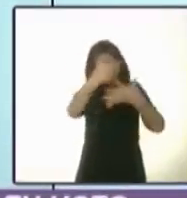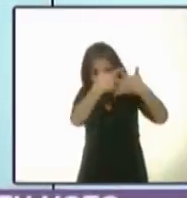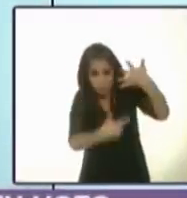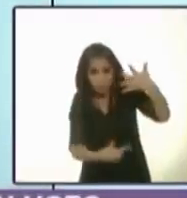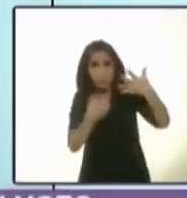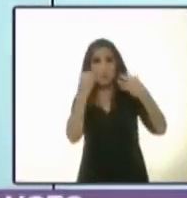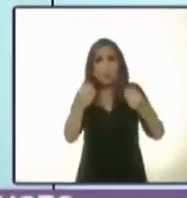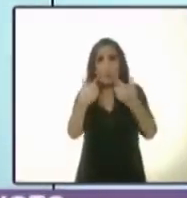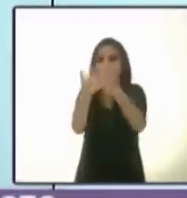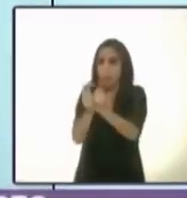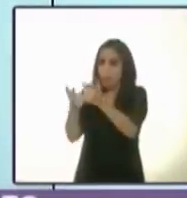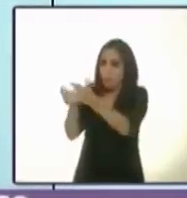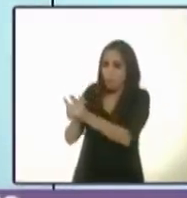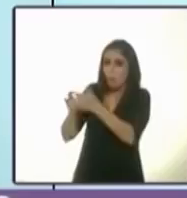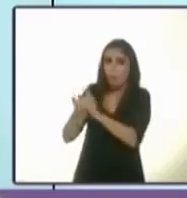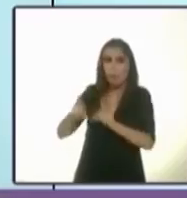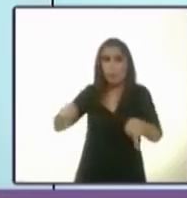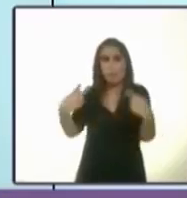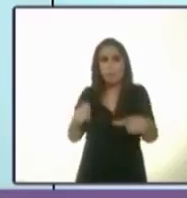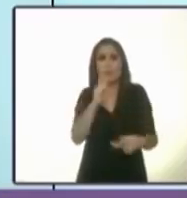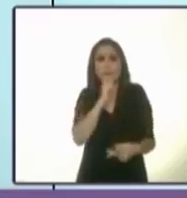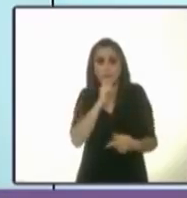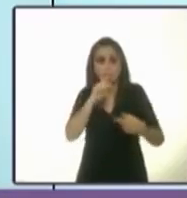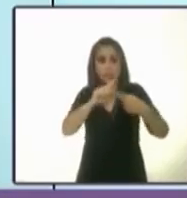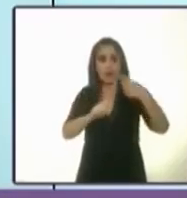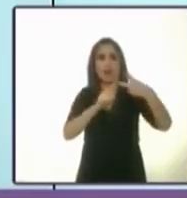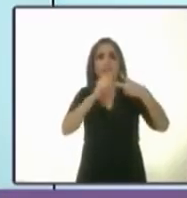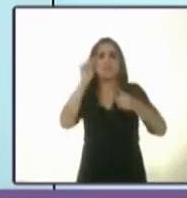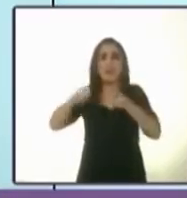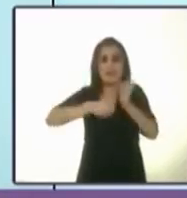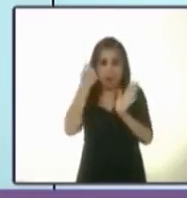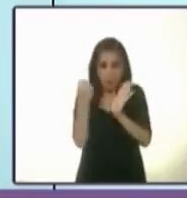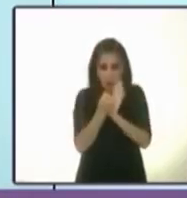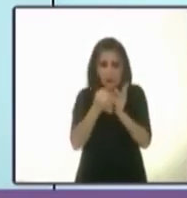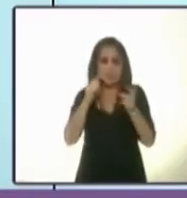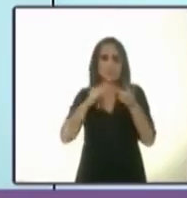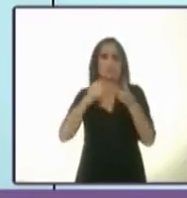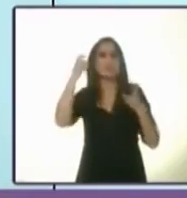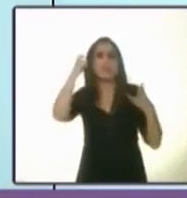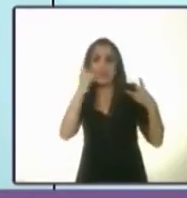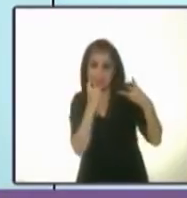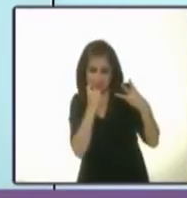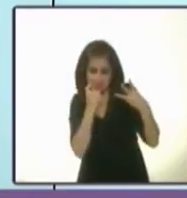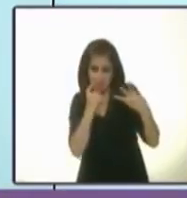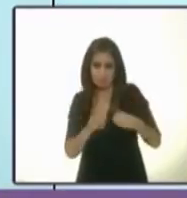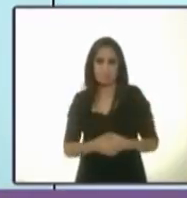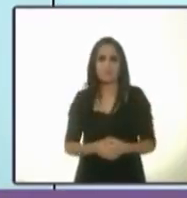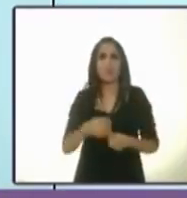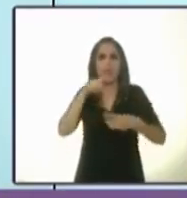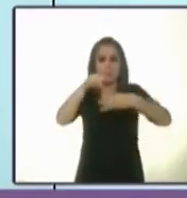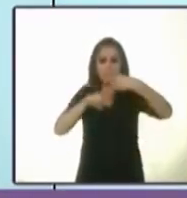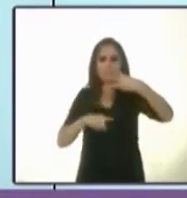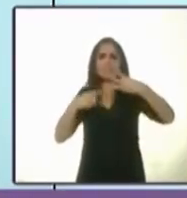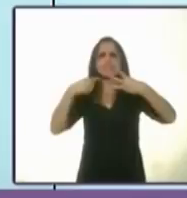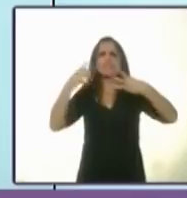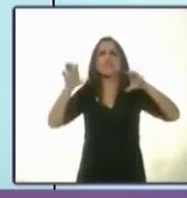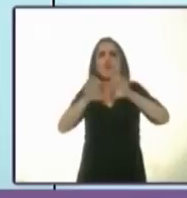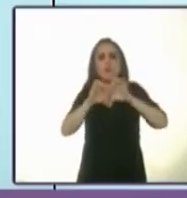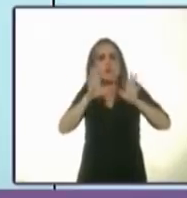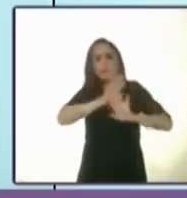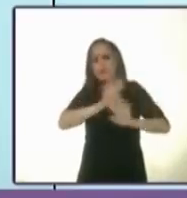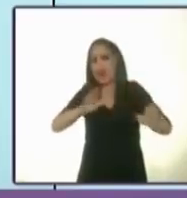narcotráfico, solo después de Tamaulipas y de Guerrero. Tres cosas para acabar con el narcoestado.